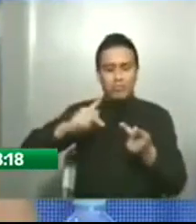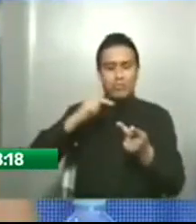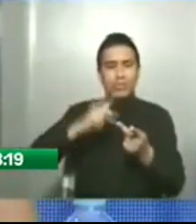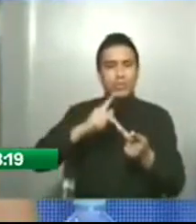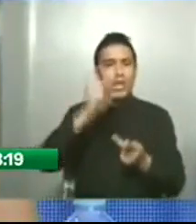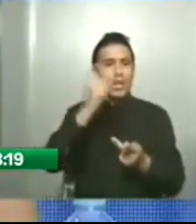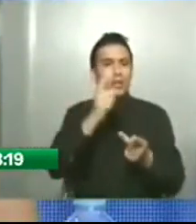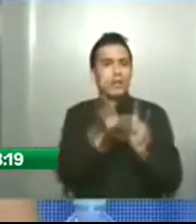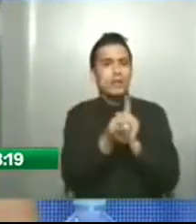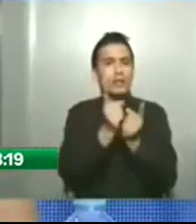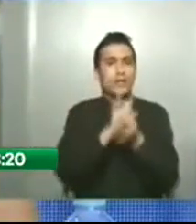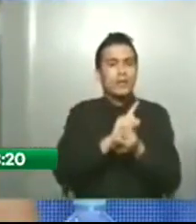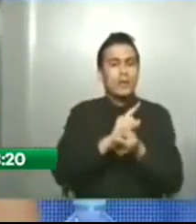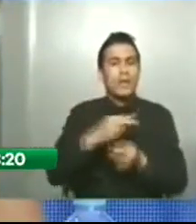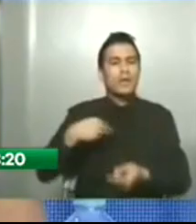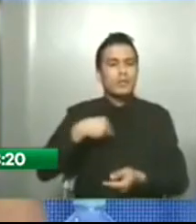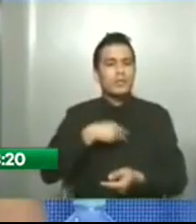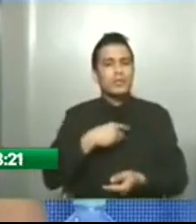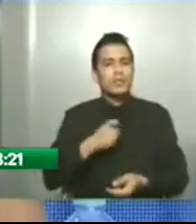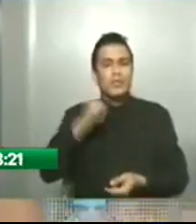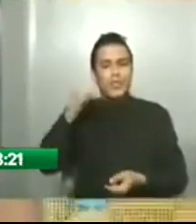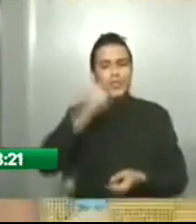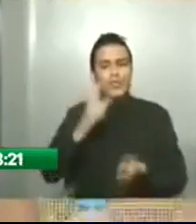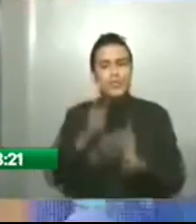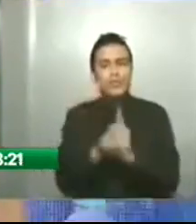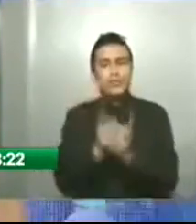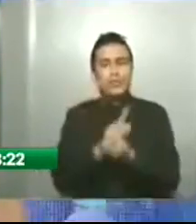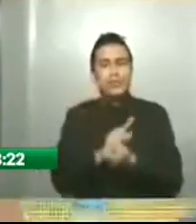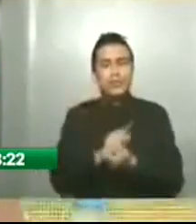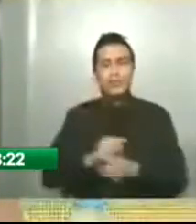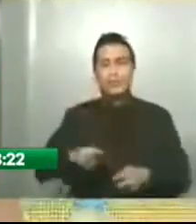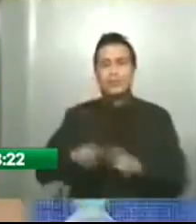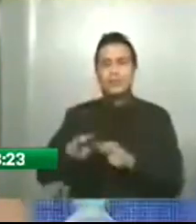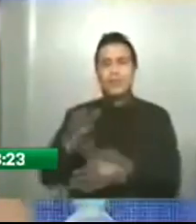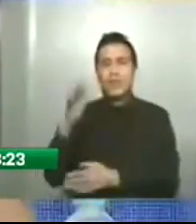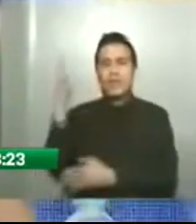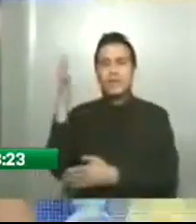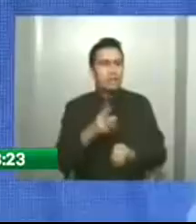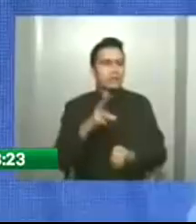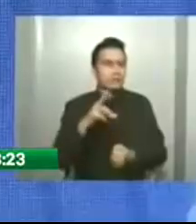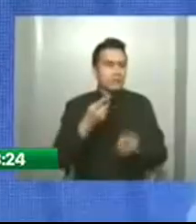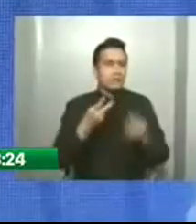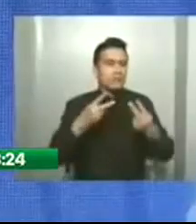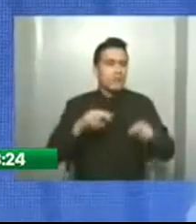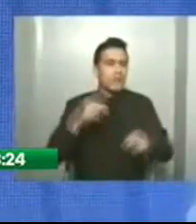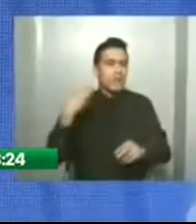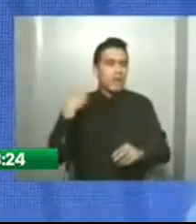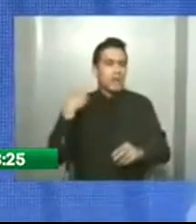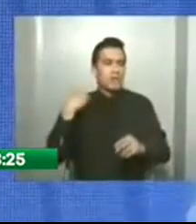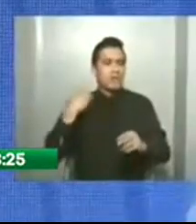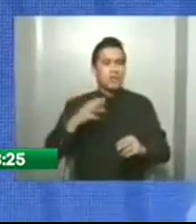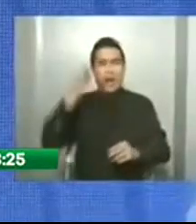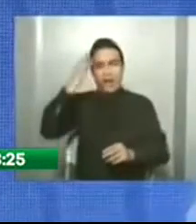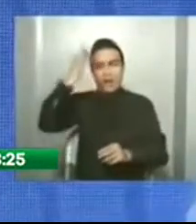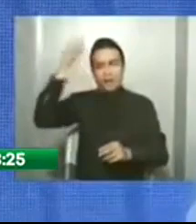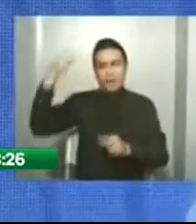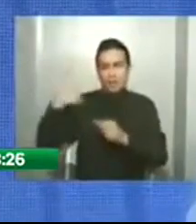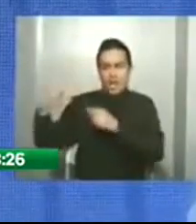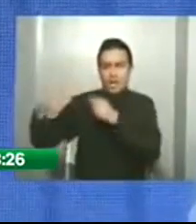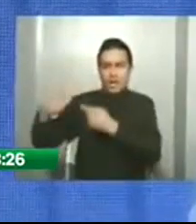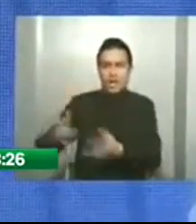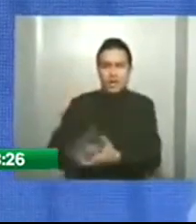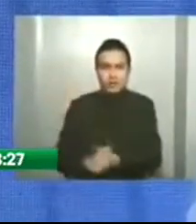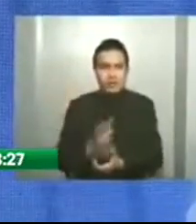transformar esta provincia a favor de la naturaleza. Somos profundamente ecológicos y lo vamos a lograr. Asimismo, hubo espacio para las interpelaciones.